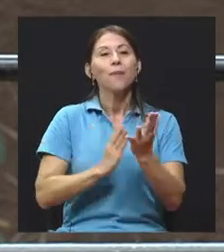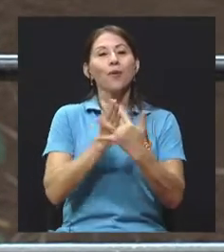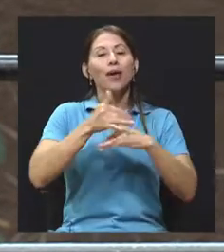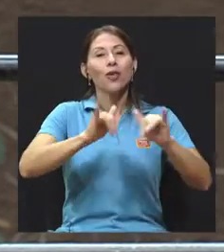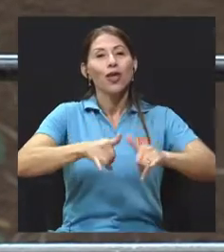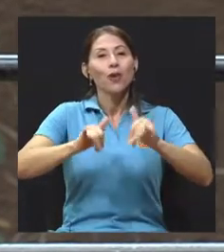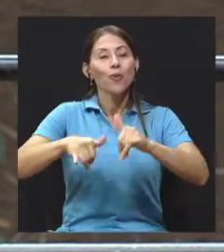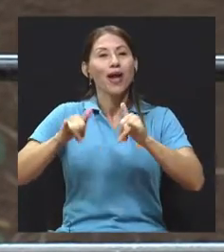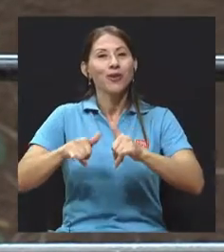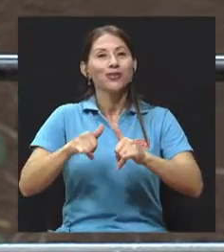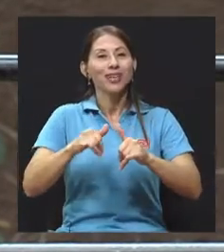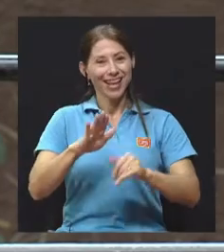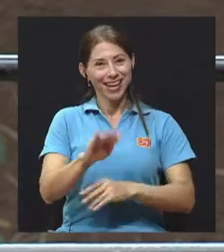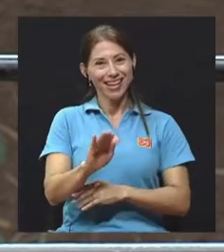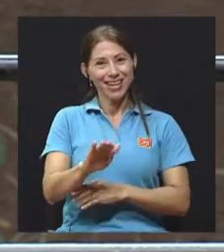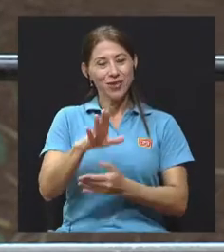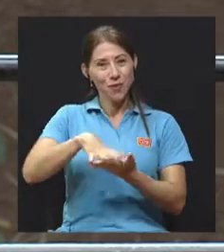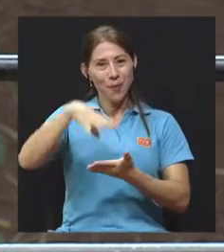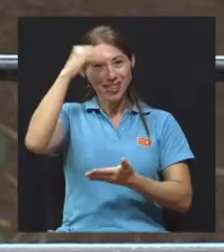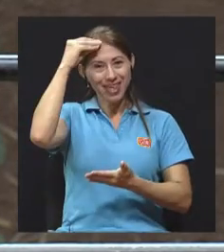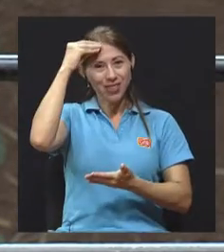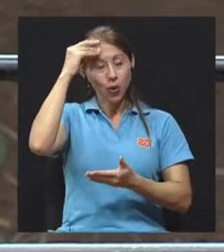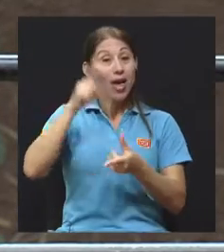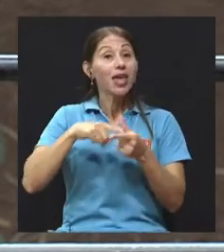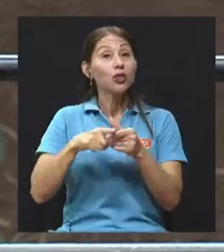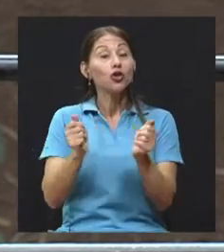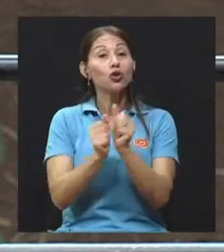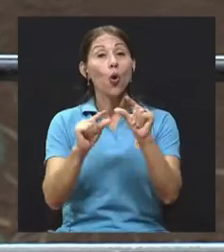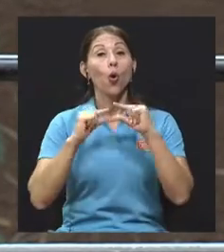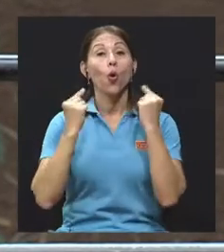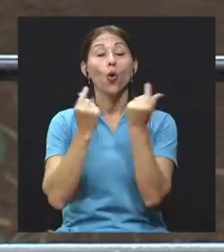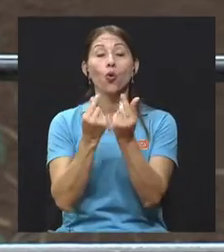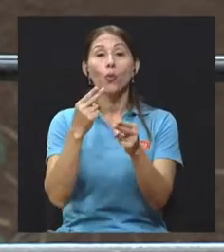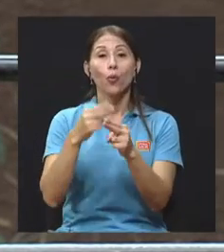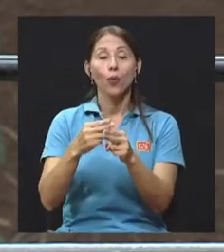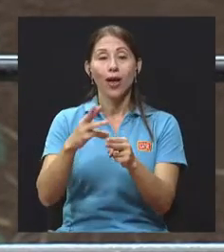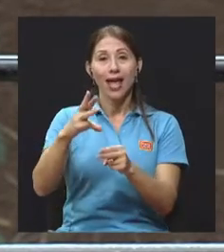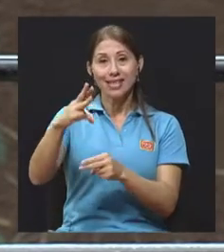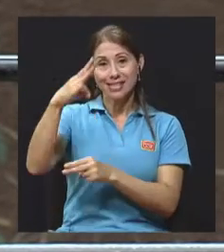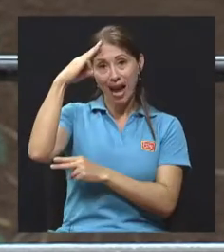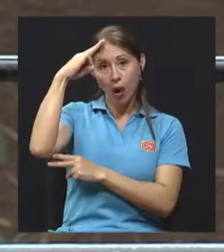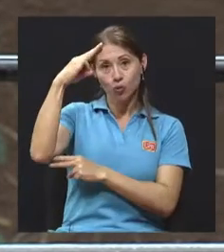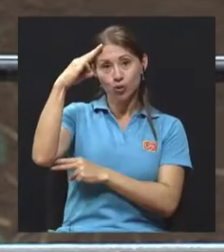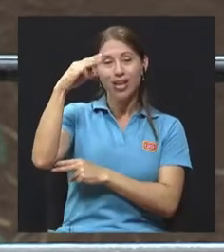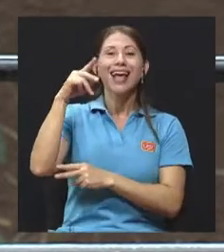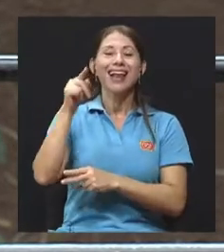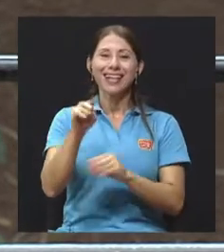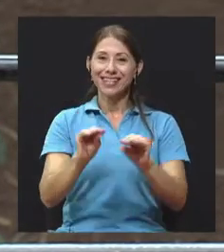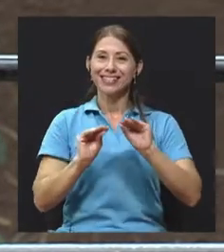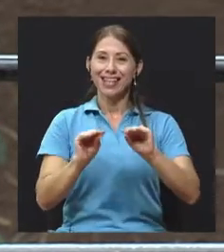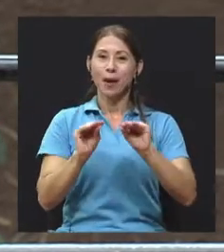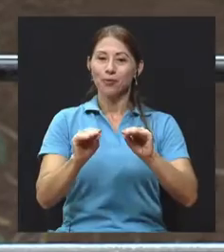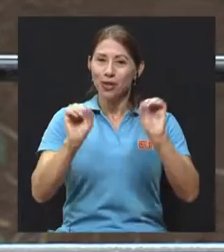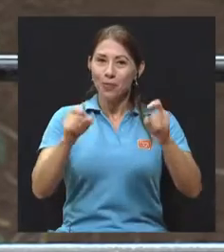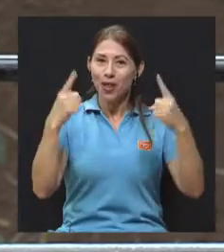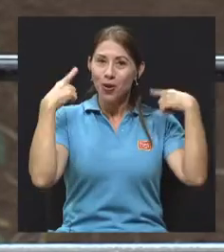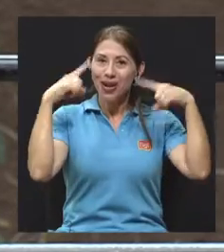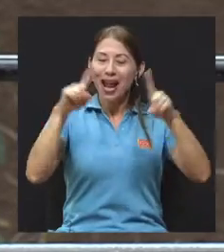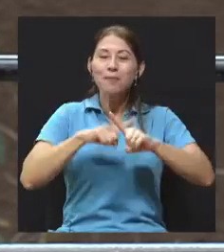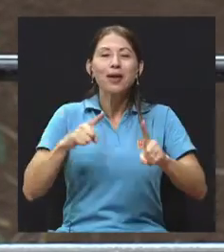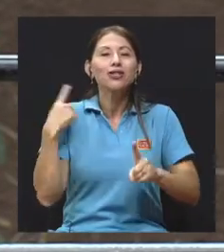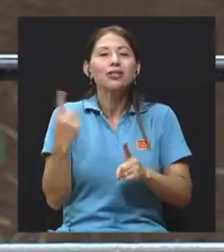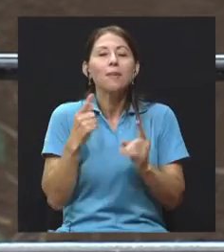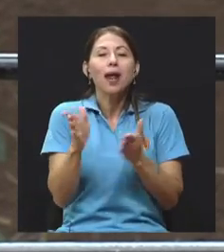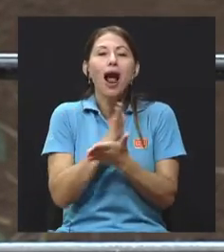la parte de los scout siempre les enseñamos que esto se puede lograr, pero siempre les disfrazamos con algo ameno y algo